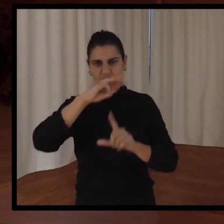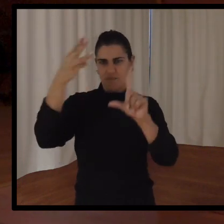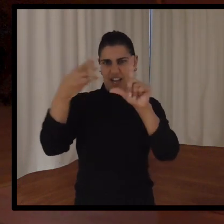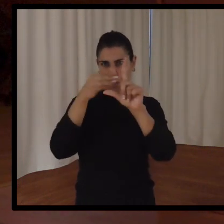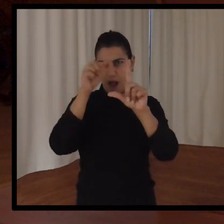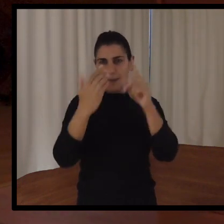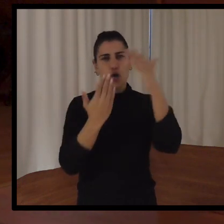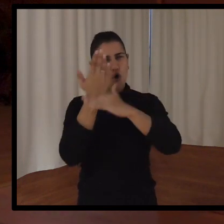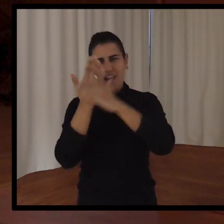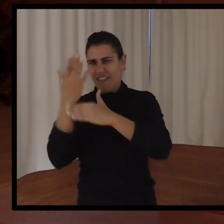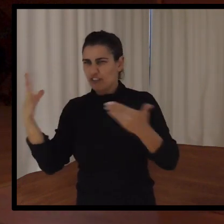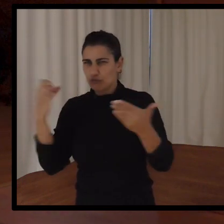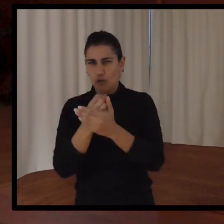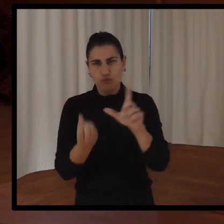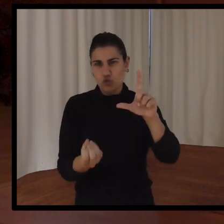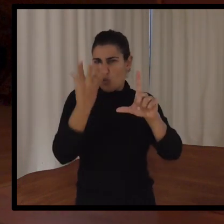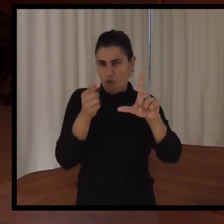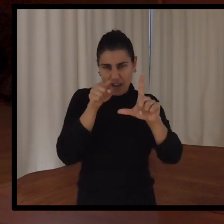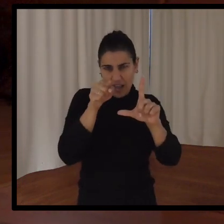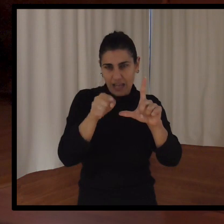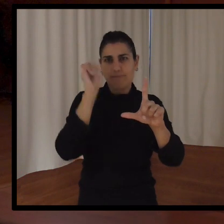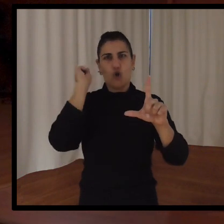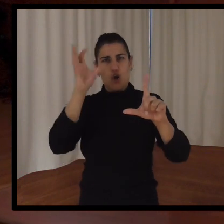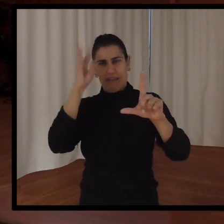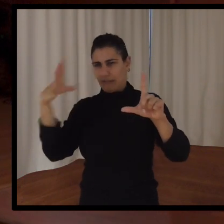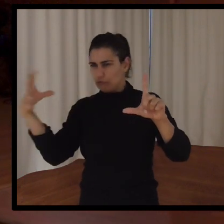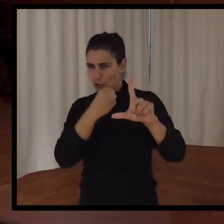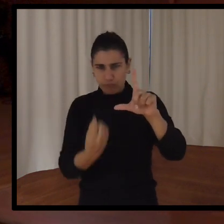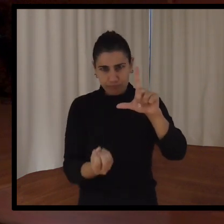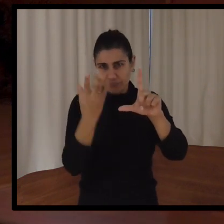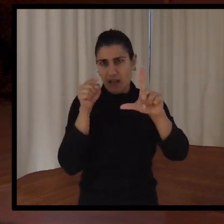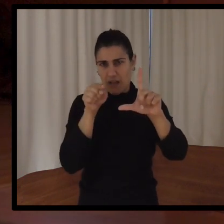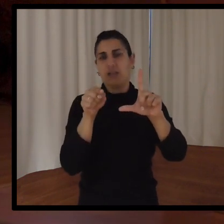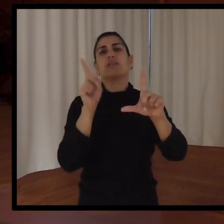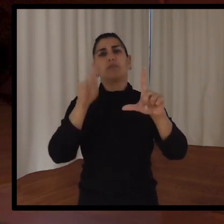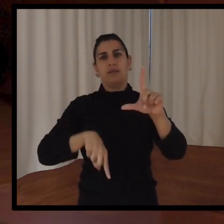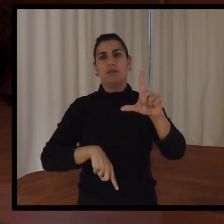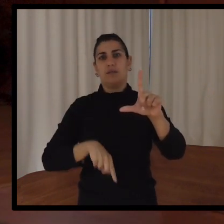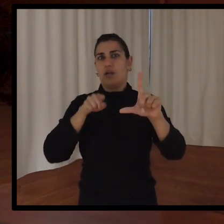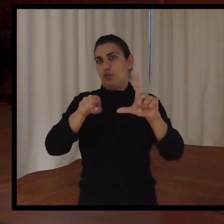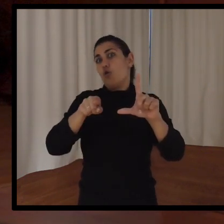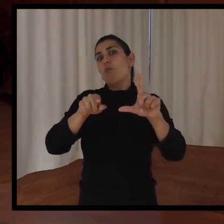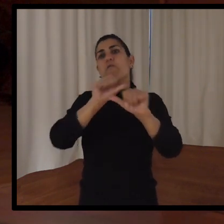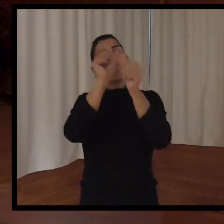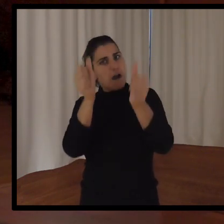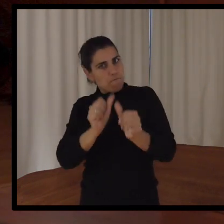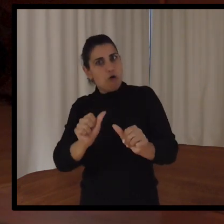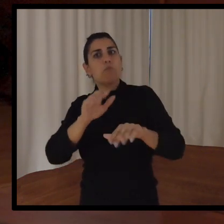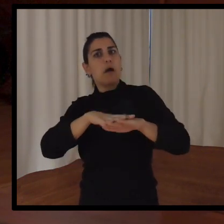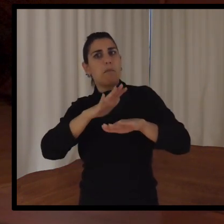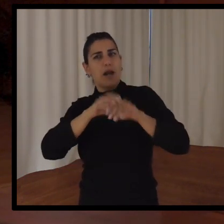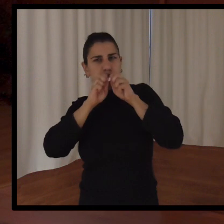todas las jornadas, las entrevistas que hemos hecho a las y los ponentes, y que, bueno, pueden ser una manera para que llegue a más